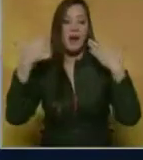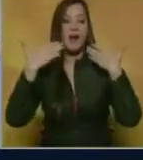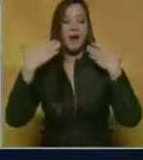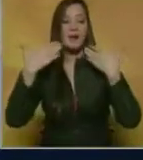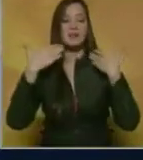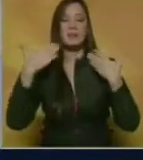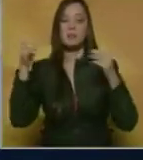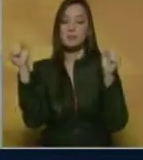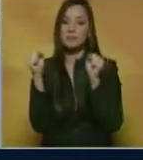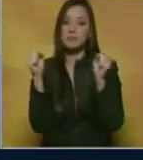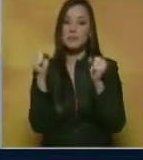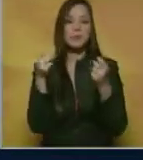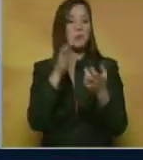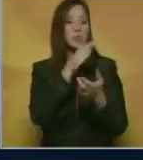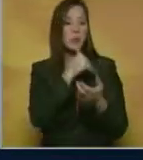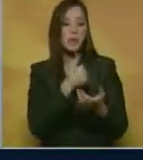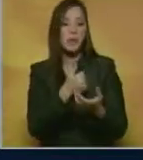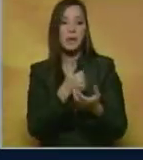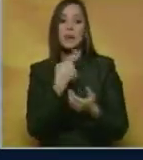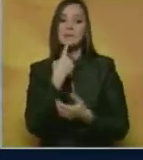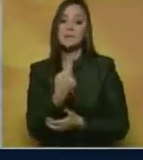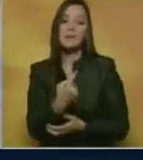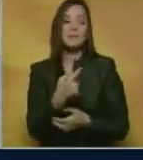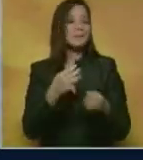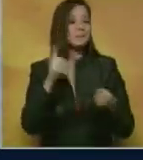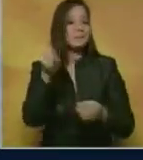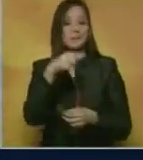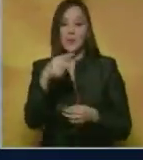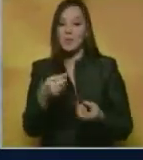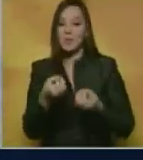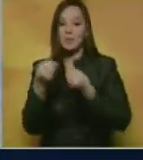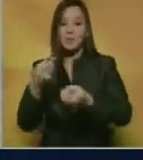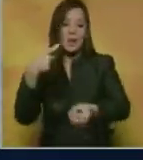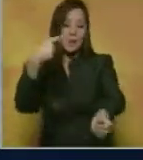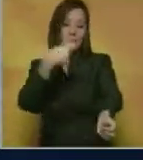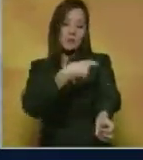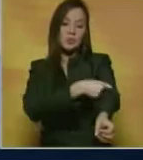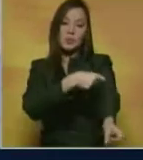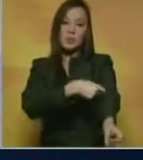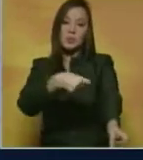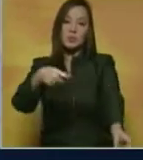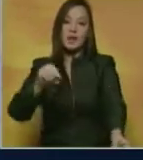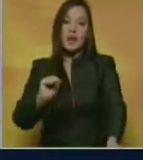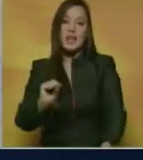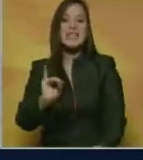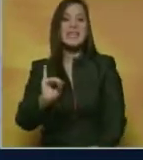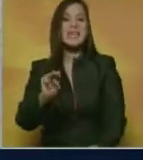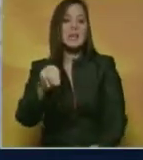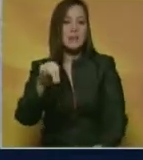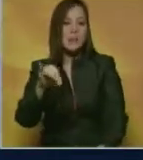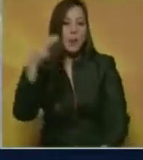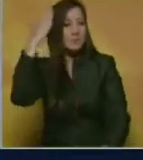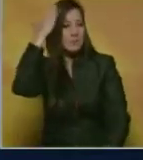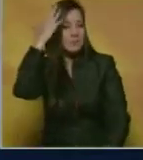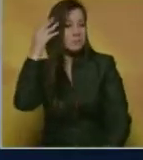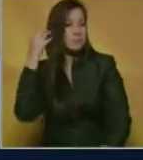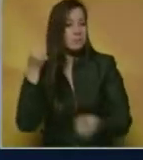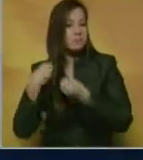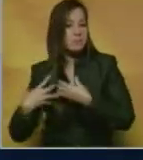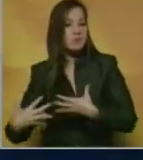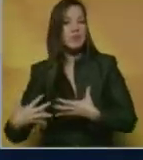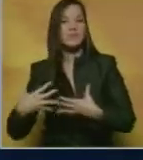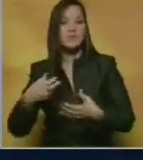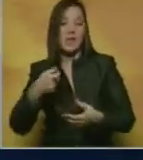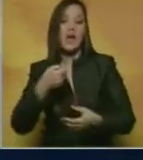Representantes de los pacientes manifestaron que no se están suministrando las quimioterapias debido a las altas temperaturas que afectan a los niños por su